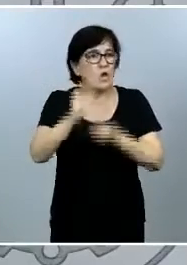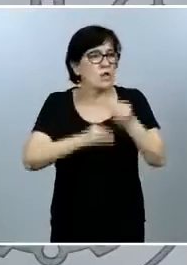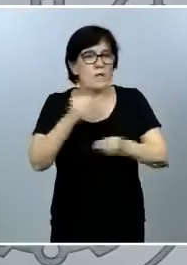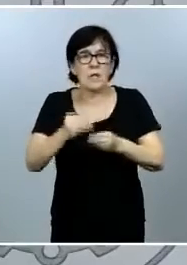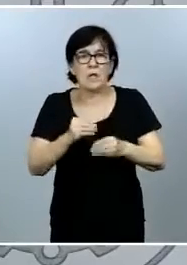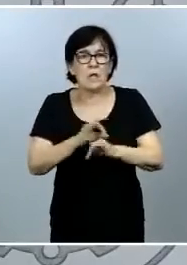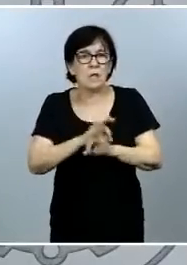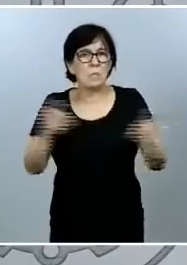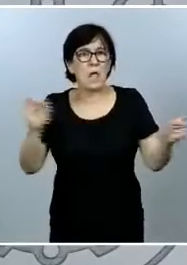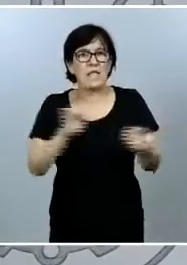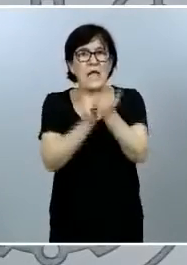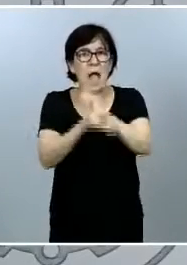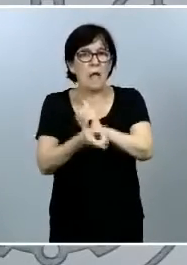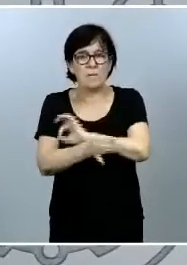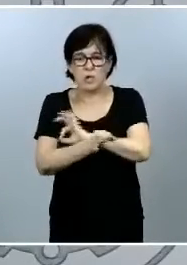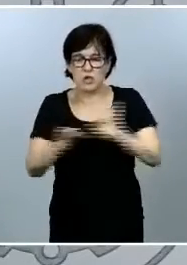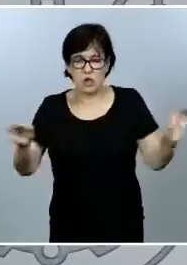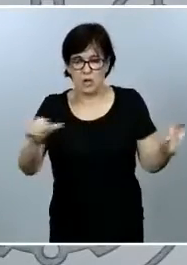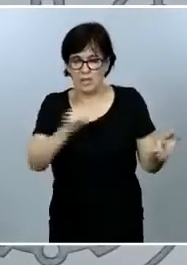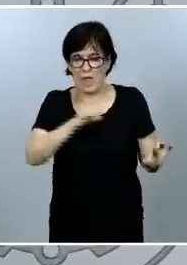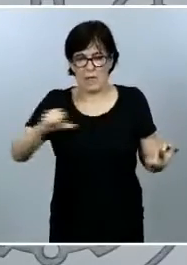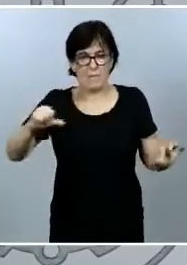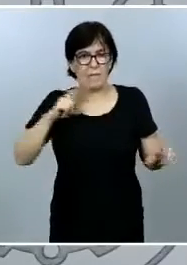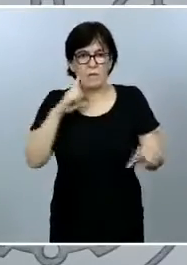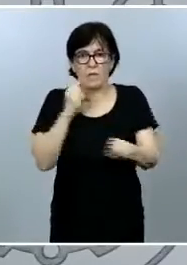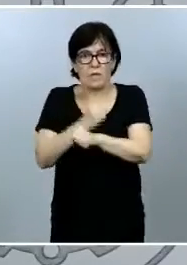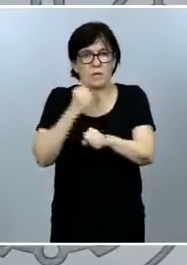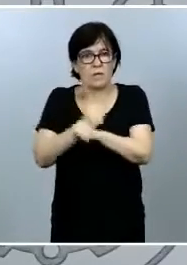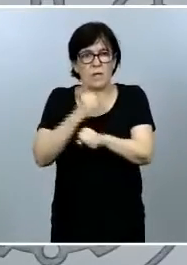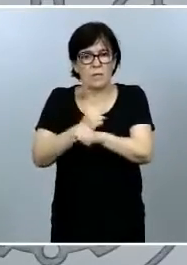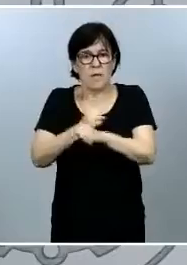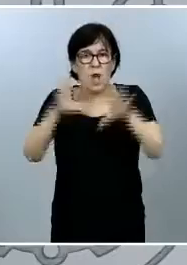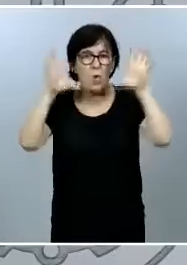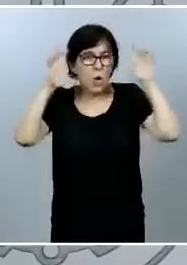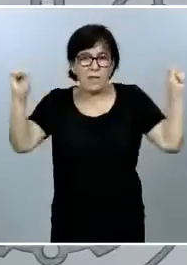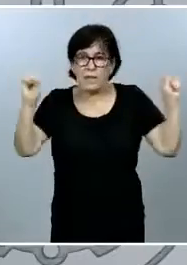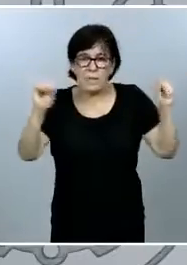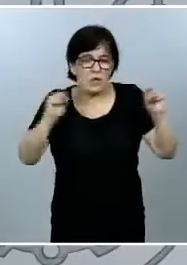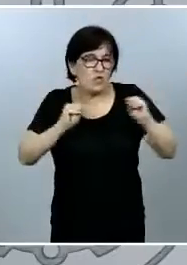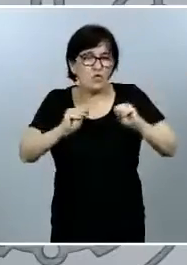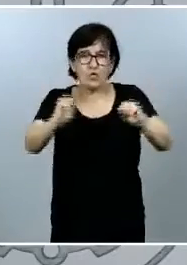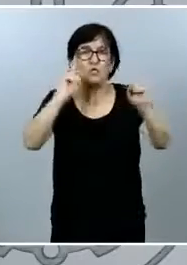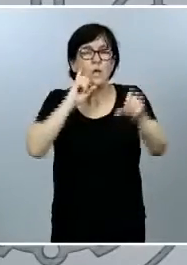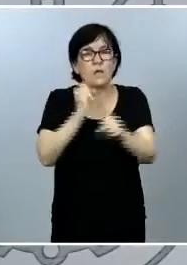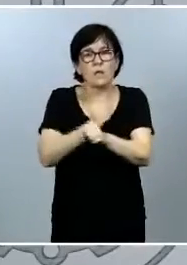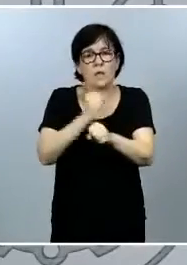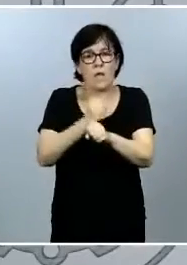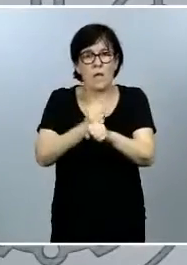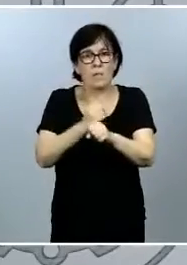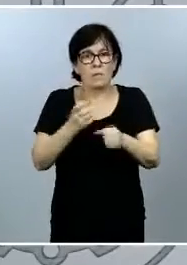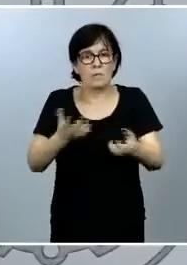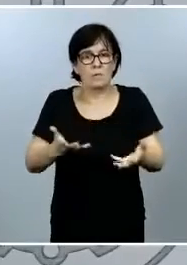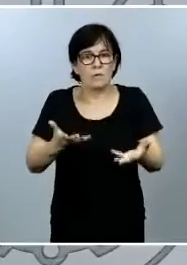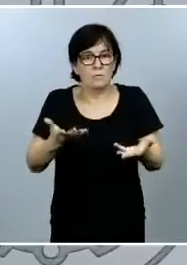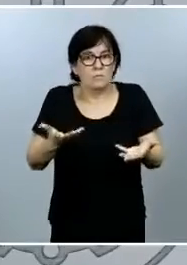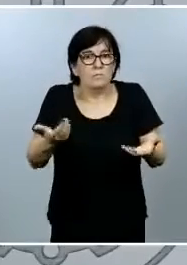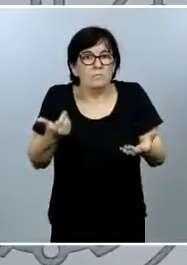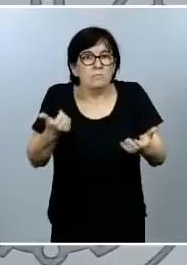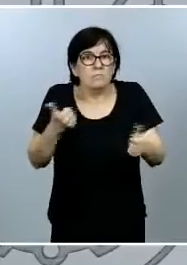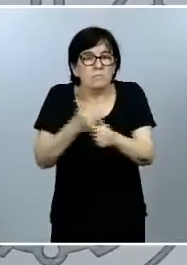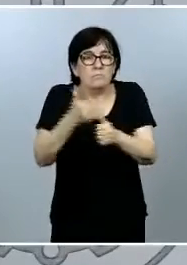alteración de la independencia del trabajo de la Guardia Civil en su tarea de auxilio judicial ahí está